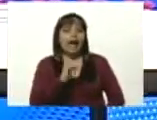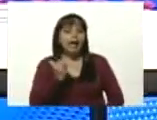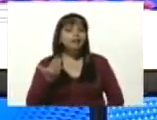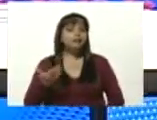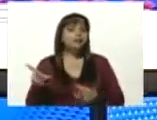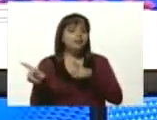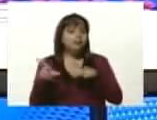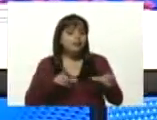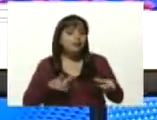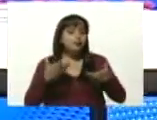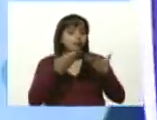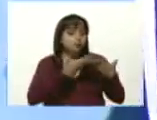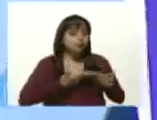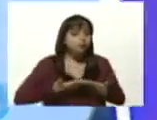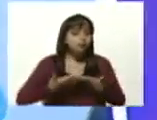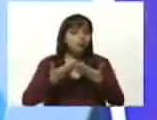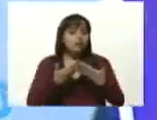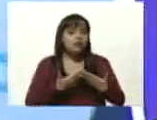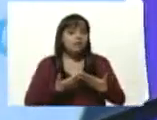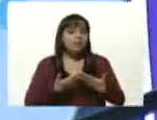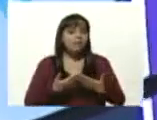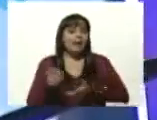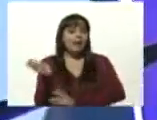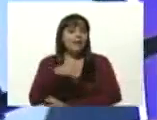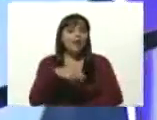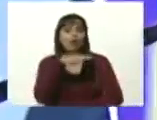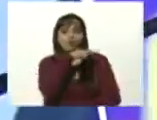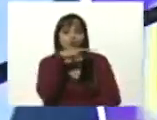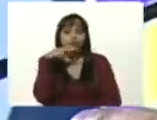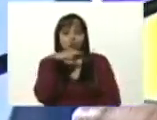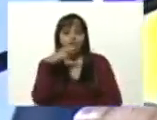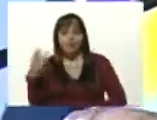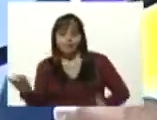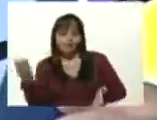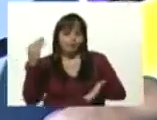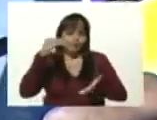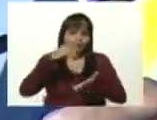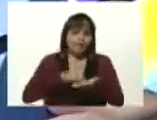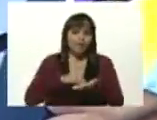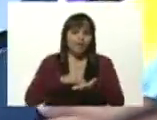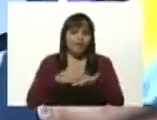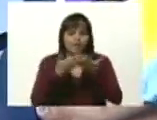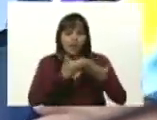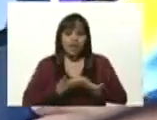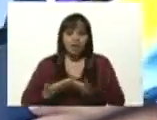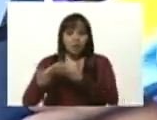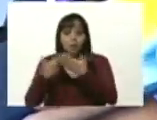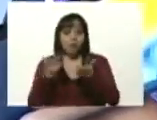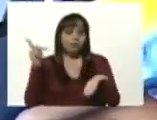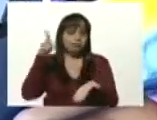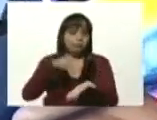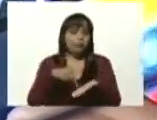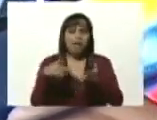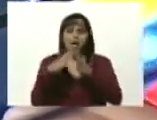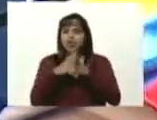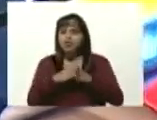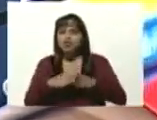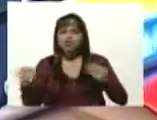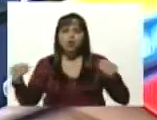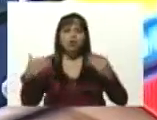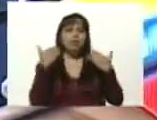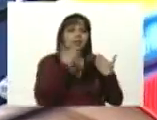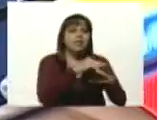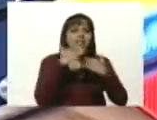para en el mes de octubre volver a clases presenciales a todo el